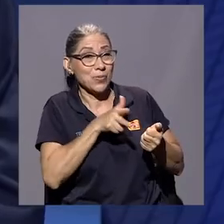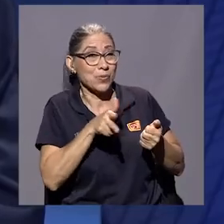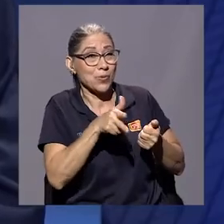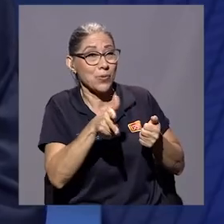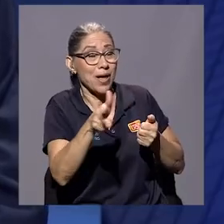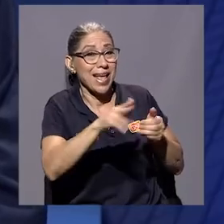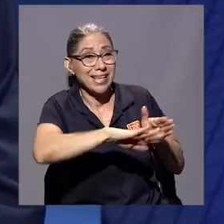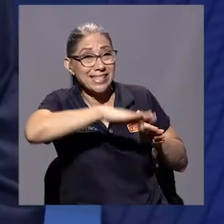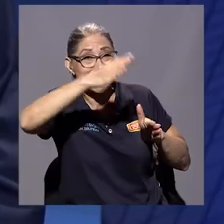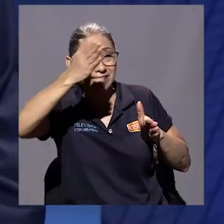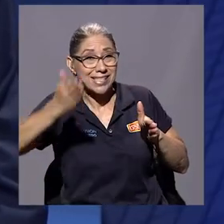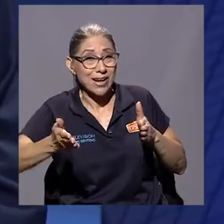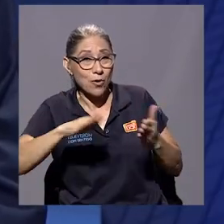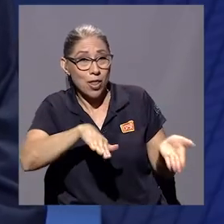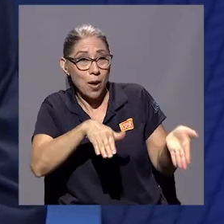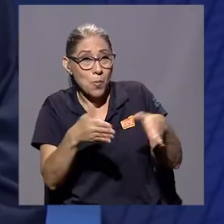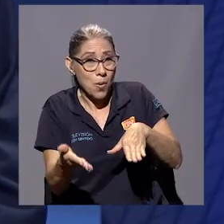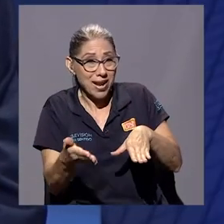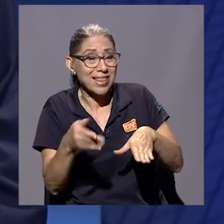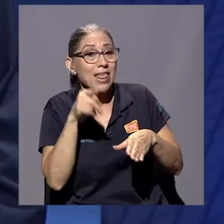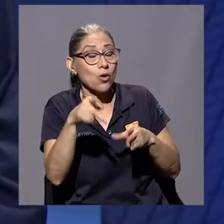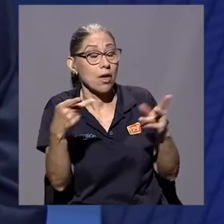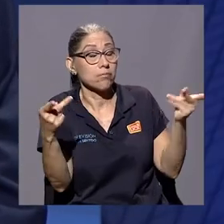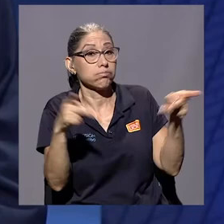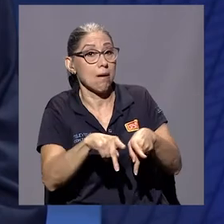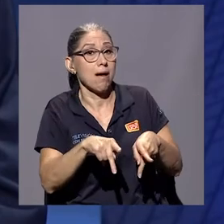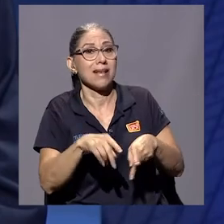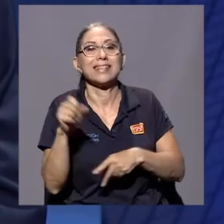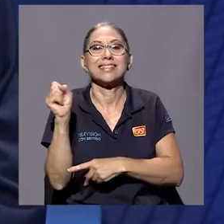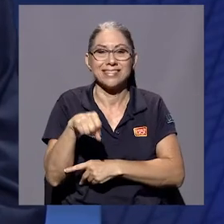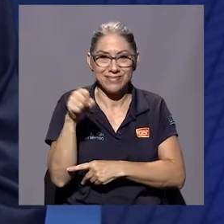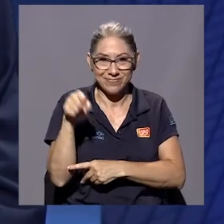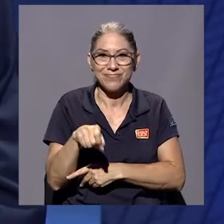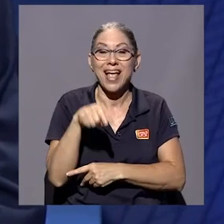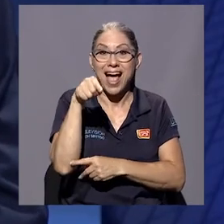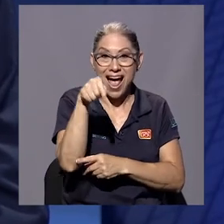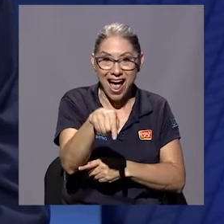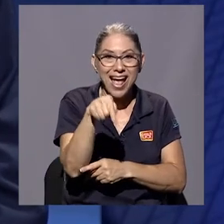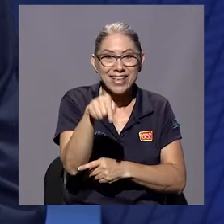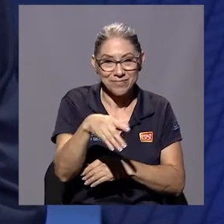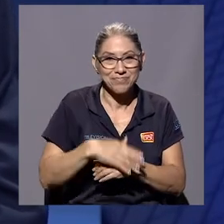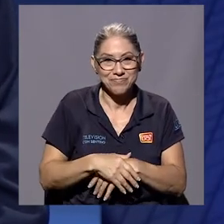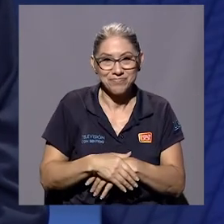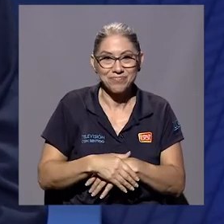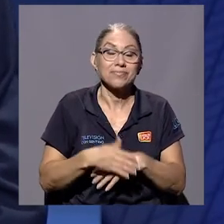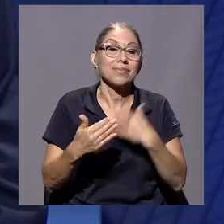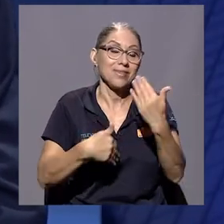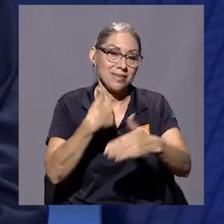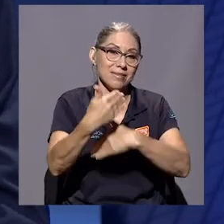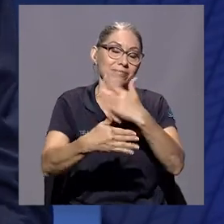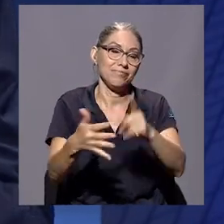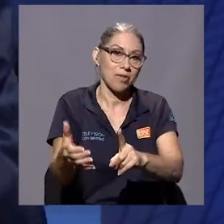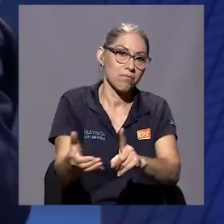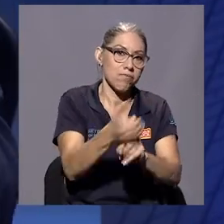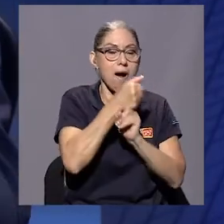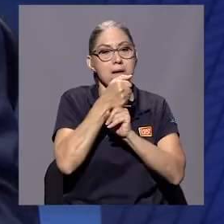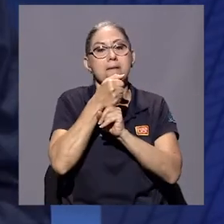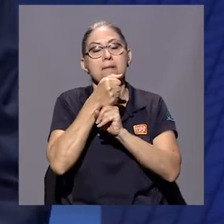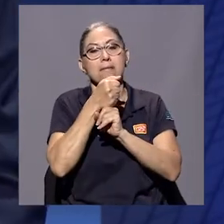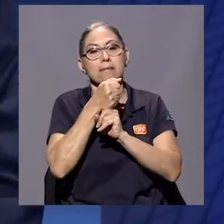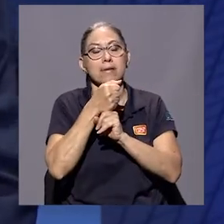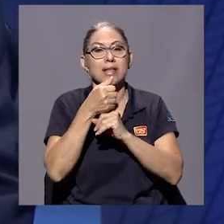Muerte justamente ahí se produce el encuentro con el abogado y el secuestro y después